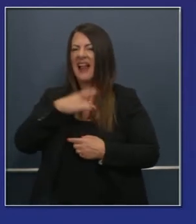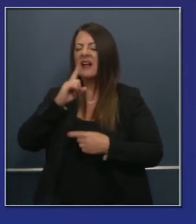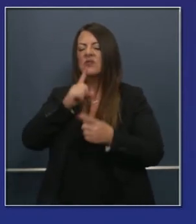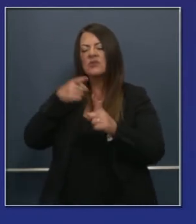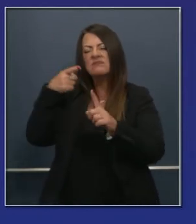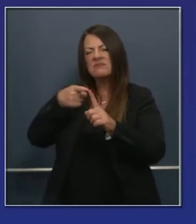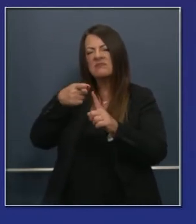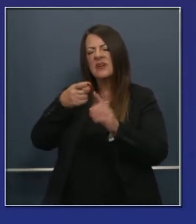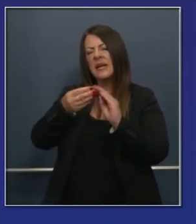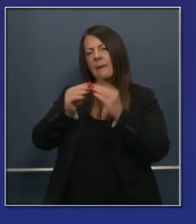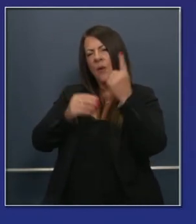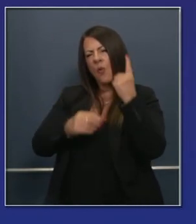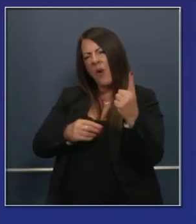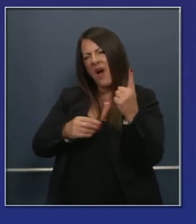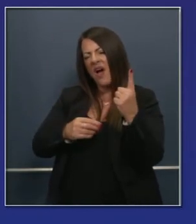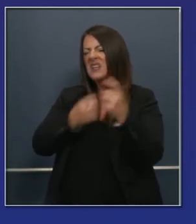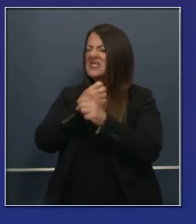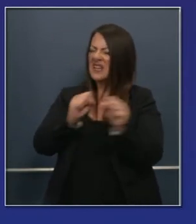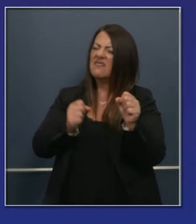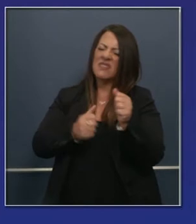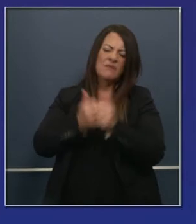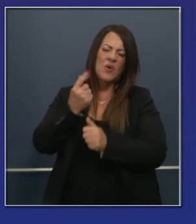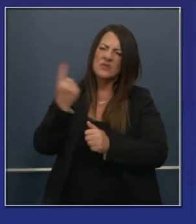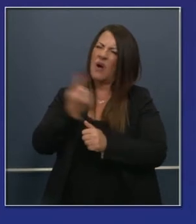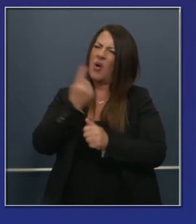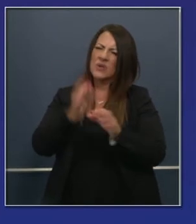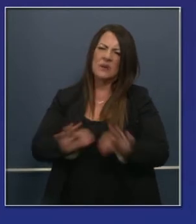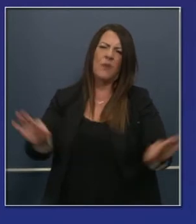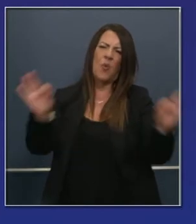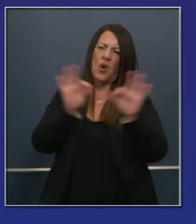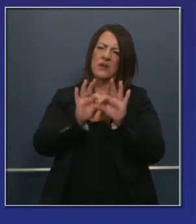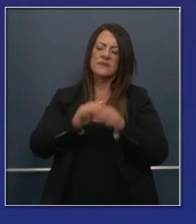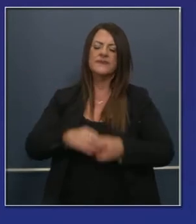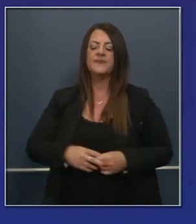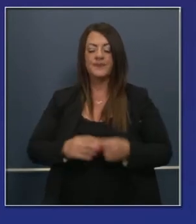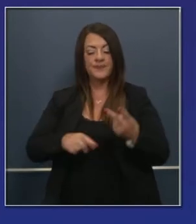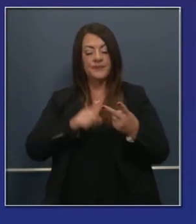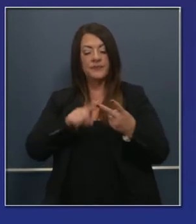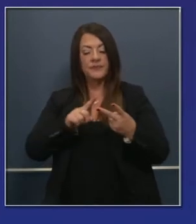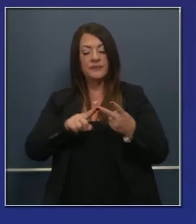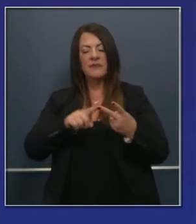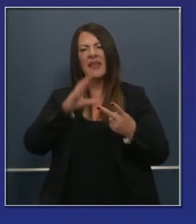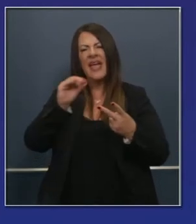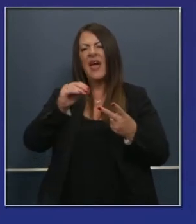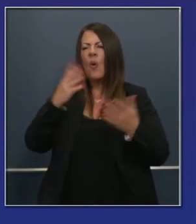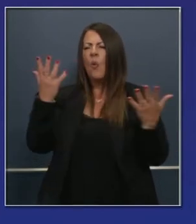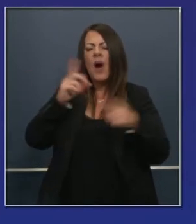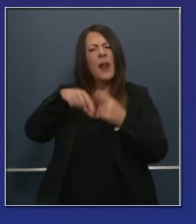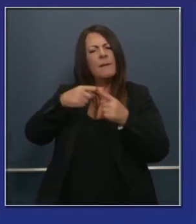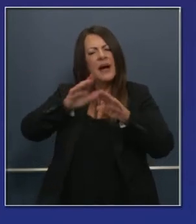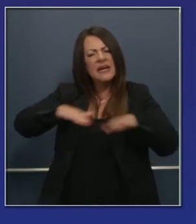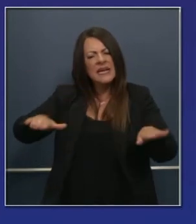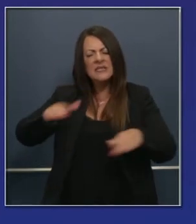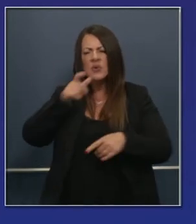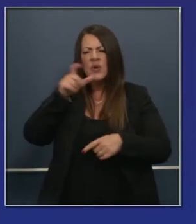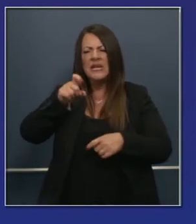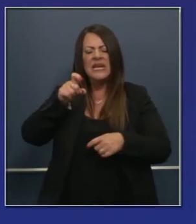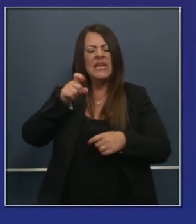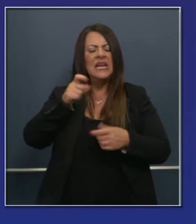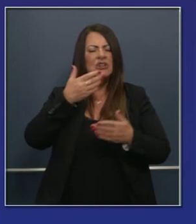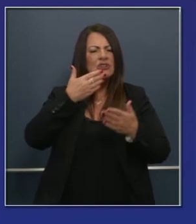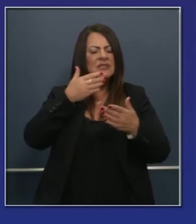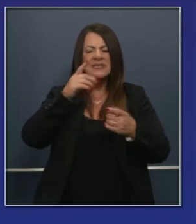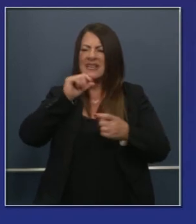una medida muy clara que quiero señalar. La seguridad tiene que ser la primera prioridad. Cuando pienso en seguridad, también pensamos en la carga